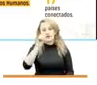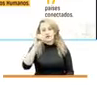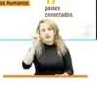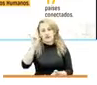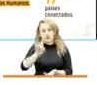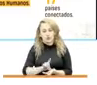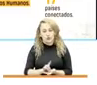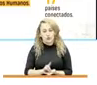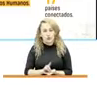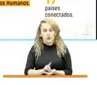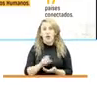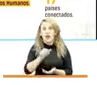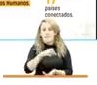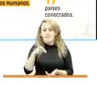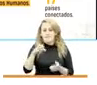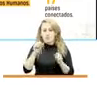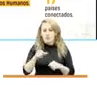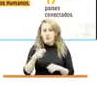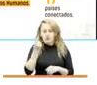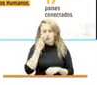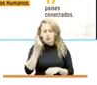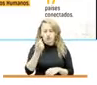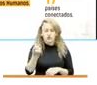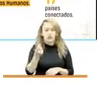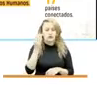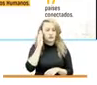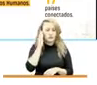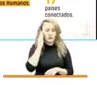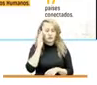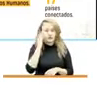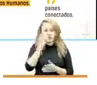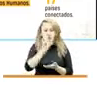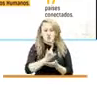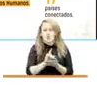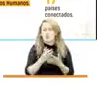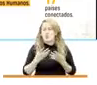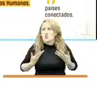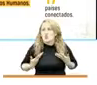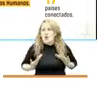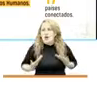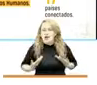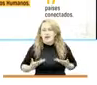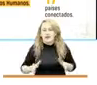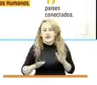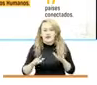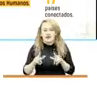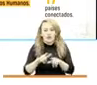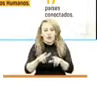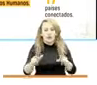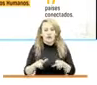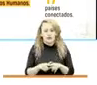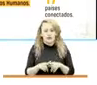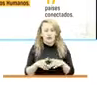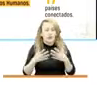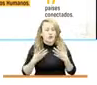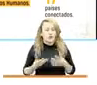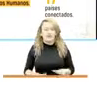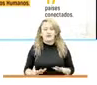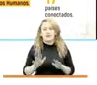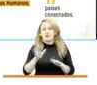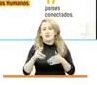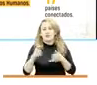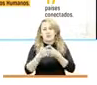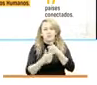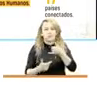una aplicación que se puede consultar desde el teléfono móvil en cualquier parte, en cualquier lugar, en cualquier estancia, por